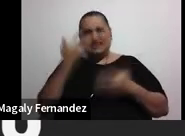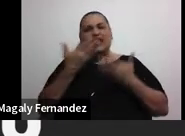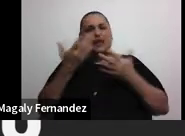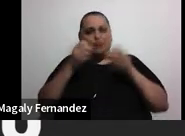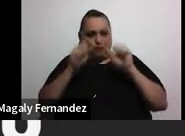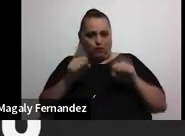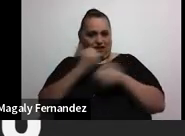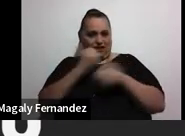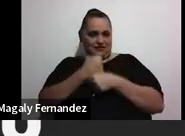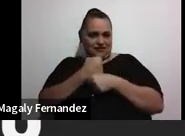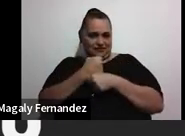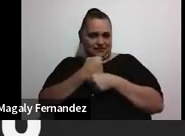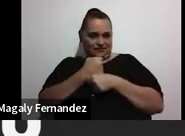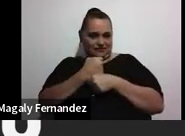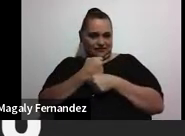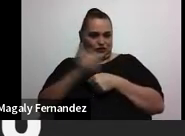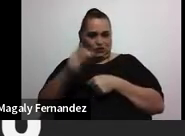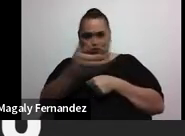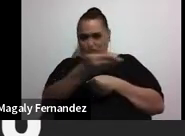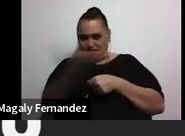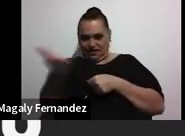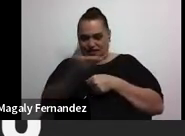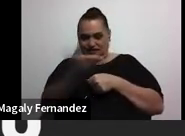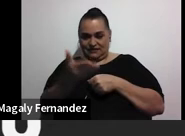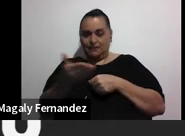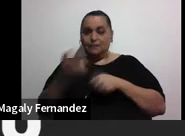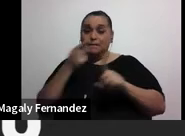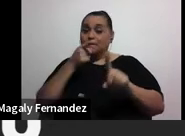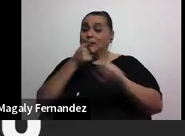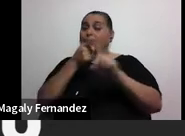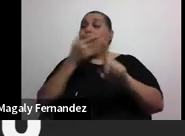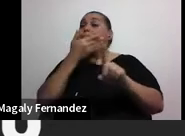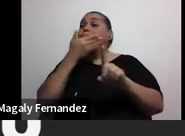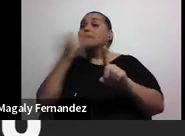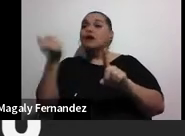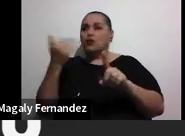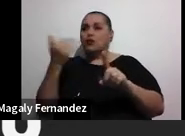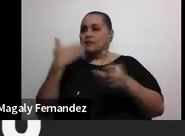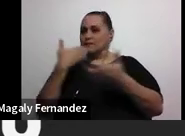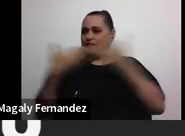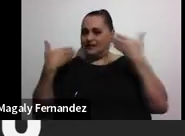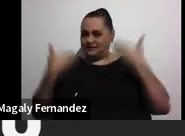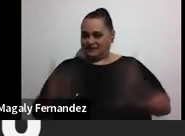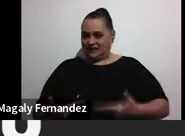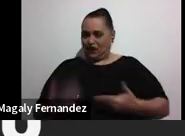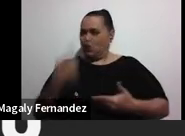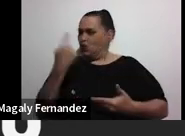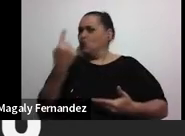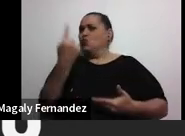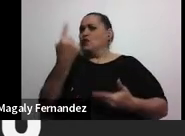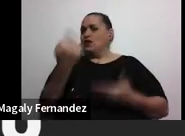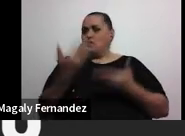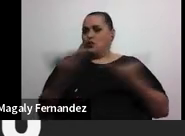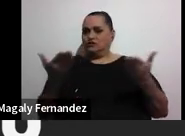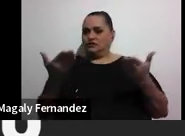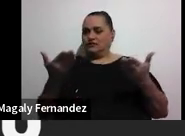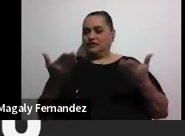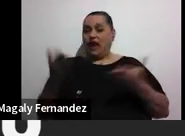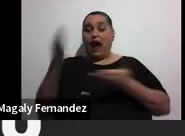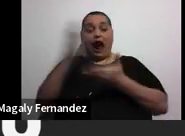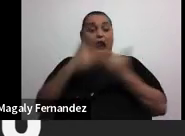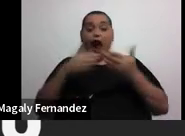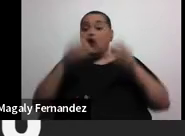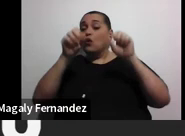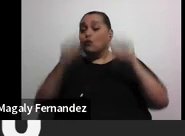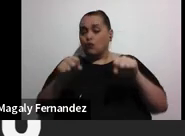ustedes podrían hacer para mejorar su bienestar una única cosa algo que puede hacer una